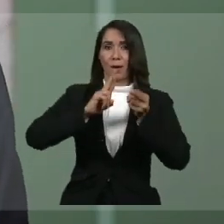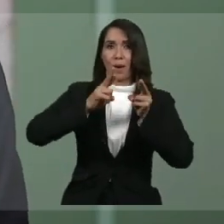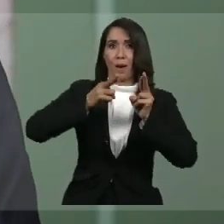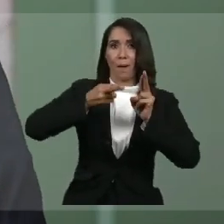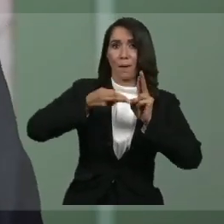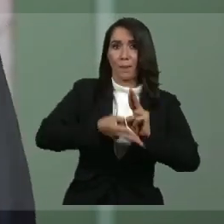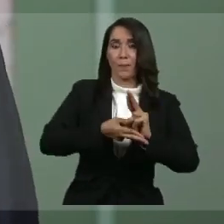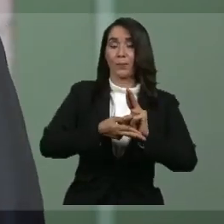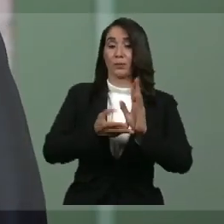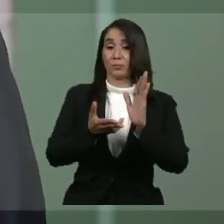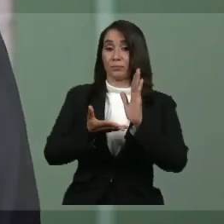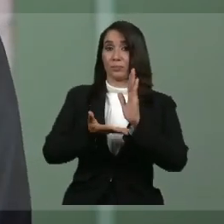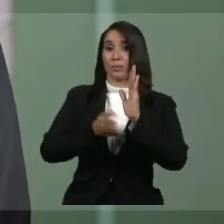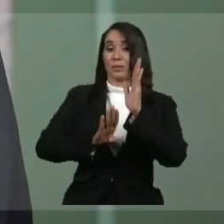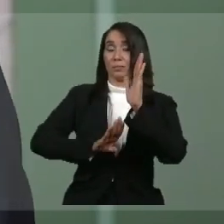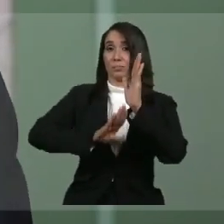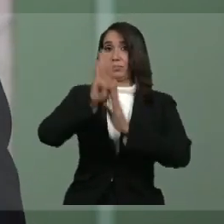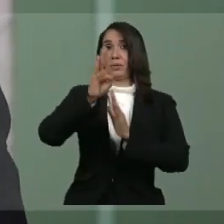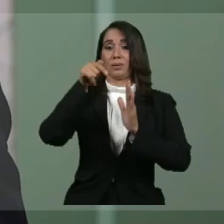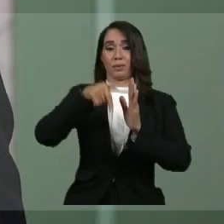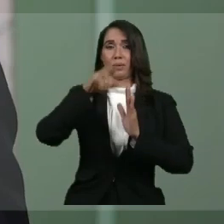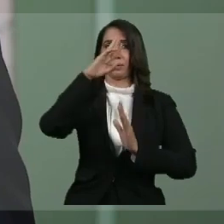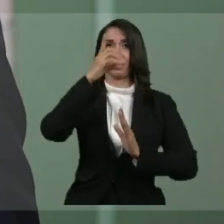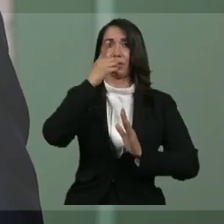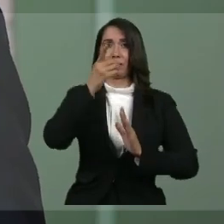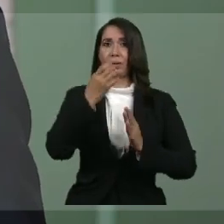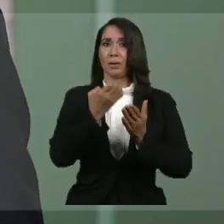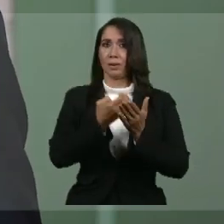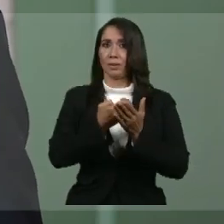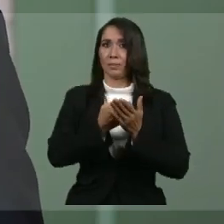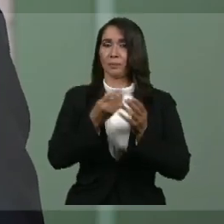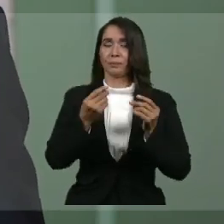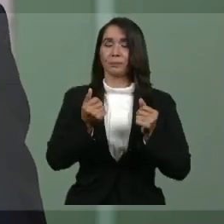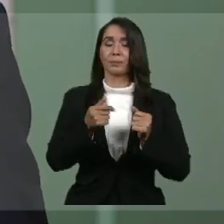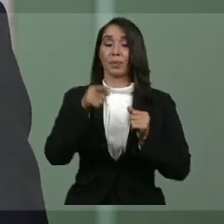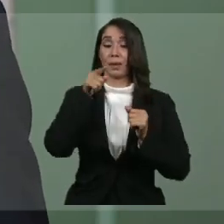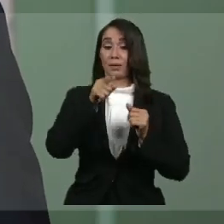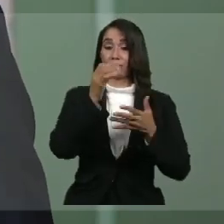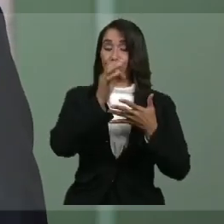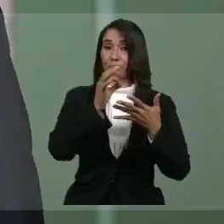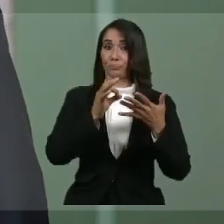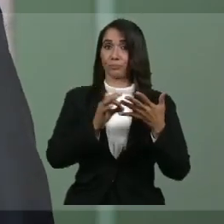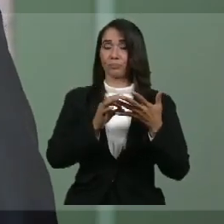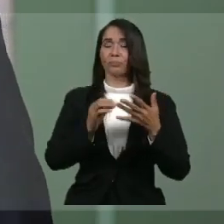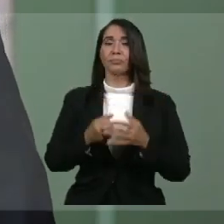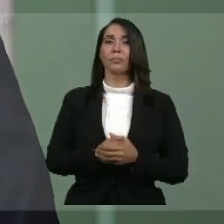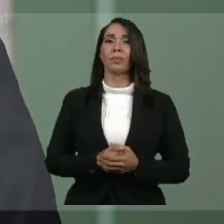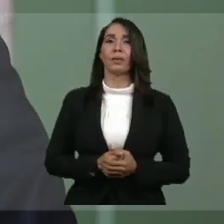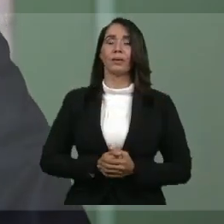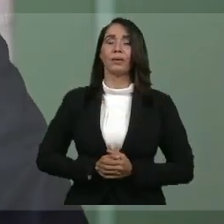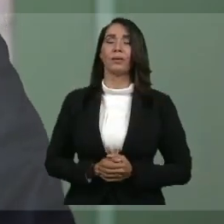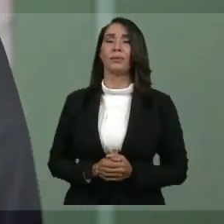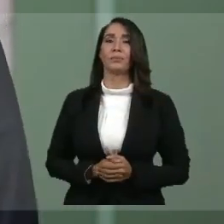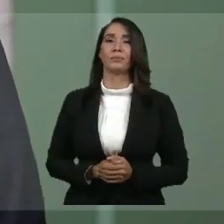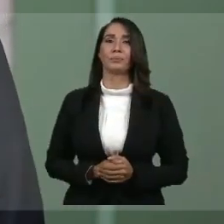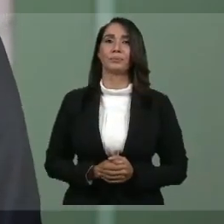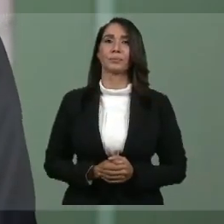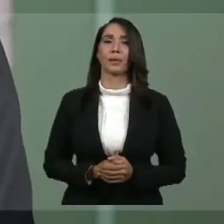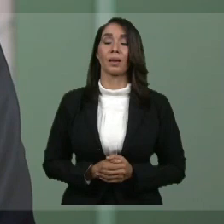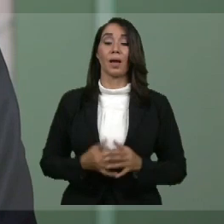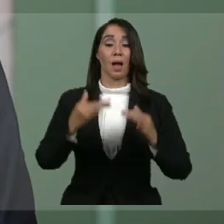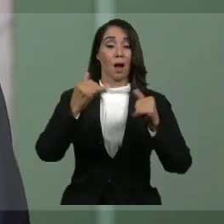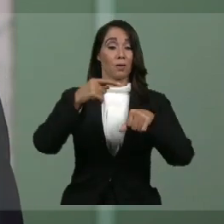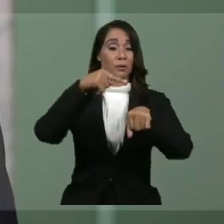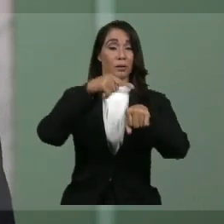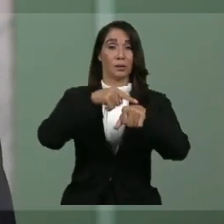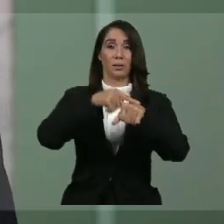crecimiento económico tan pronto como sea posible. Y en este aspecto, aún ante las actuales